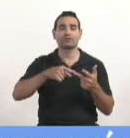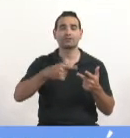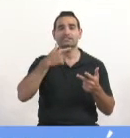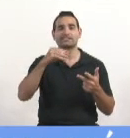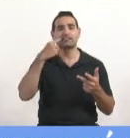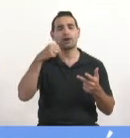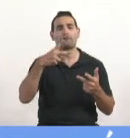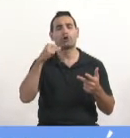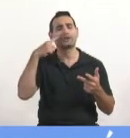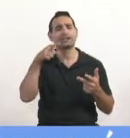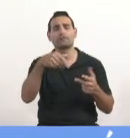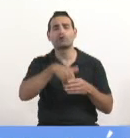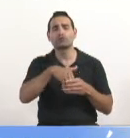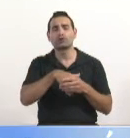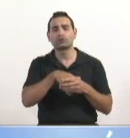Esquiaboni, su voto.